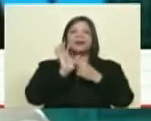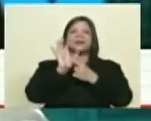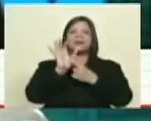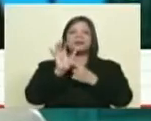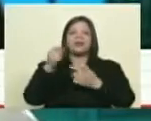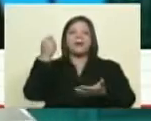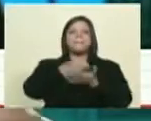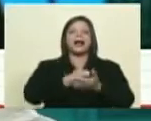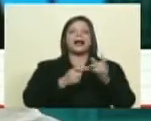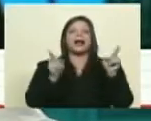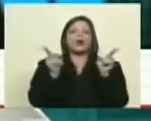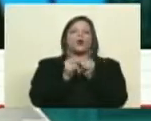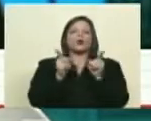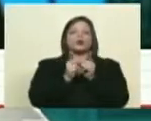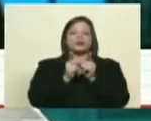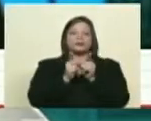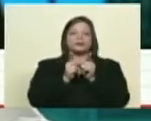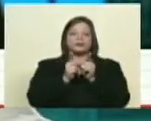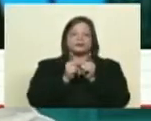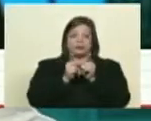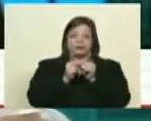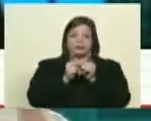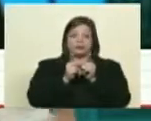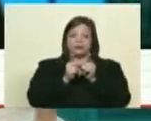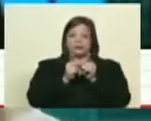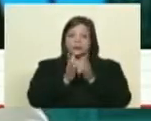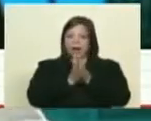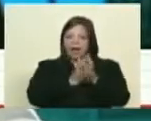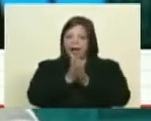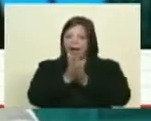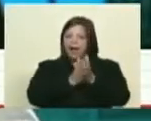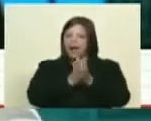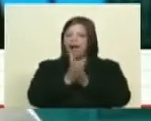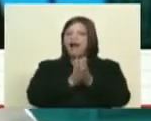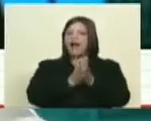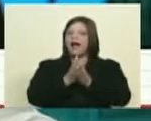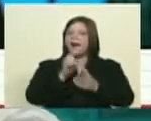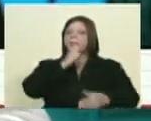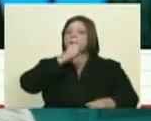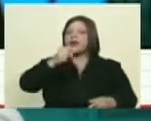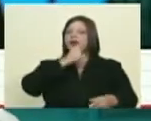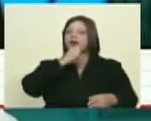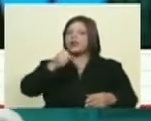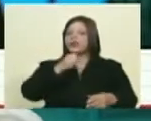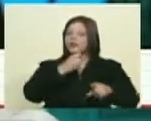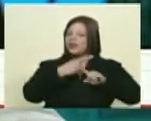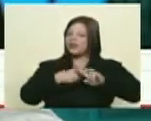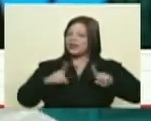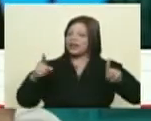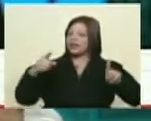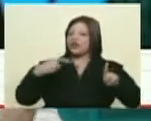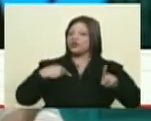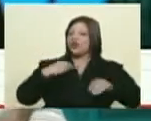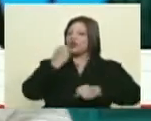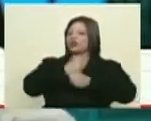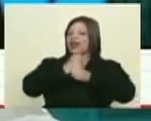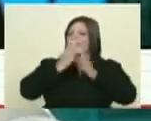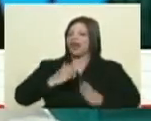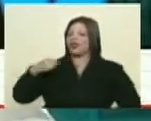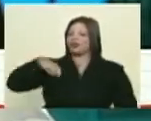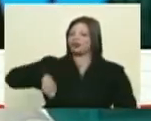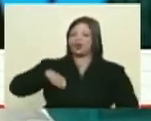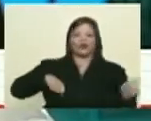el diario publica. Y eso provoca la mercenarización del periodismo, desgraciadamente. Y con este caso, pues al final cuando se le